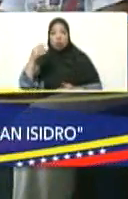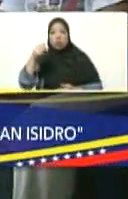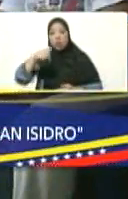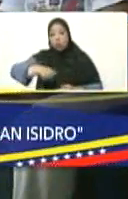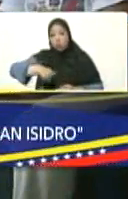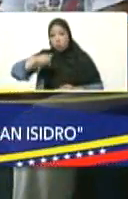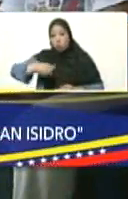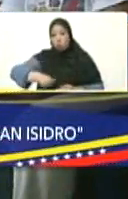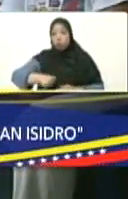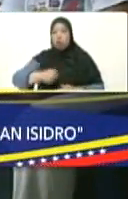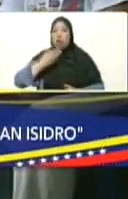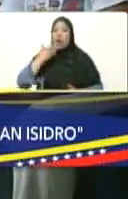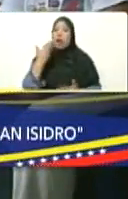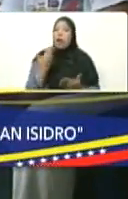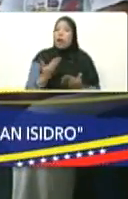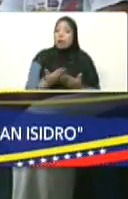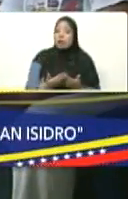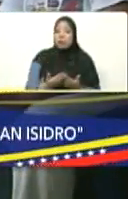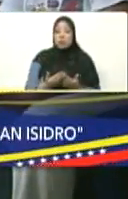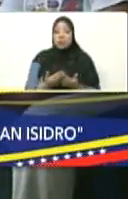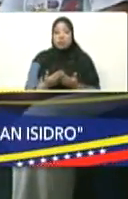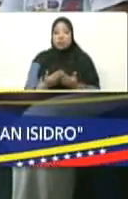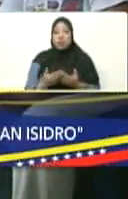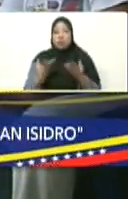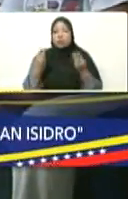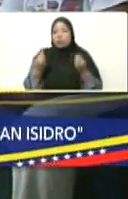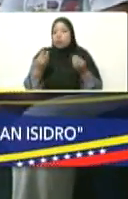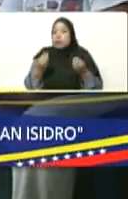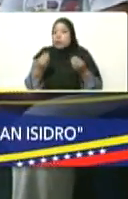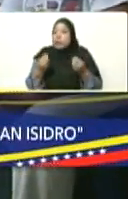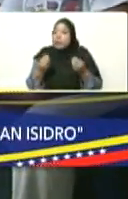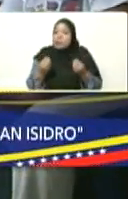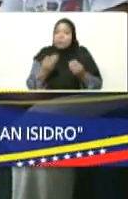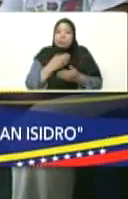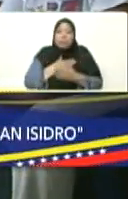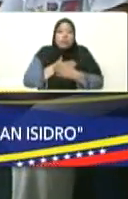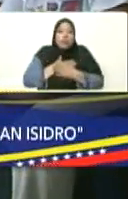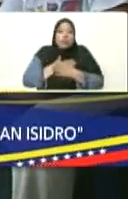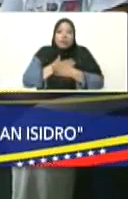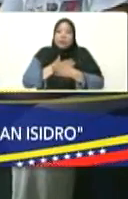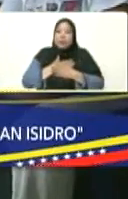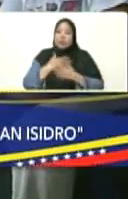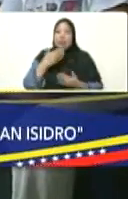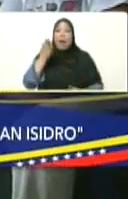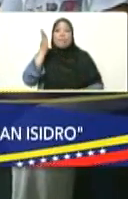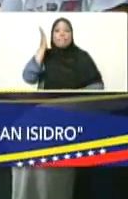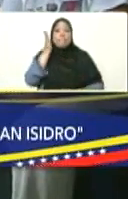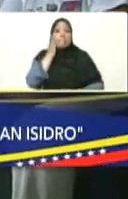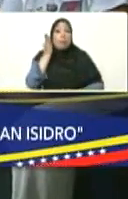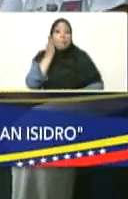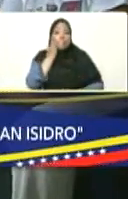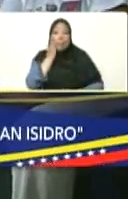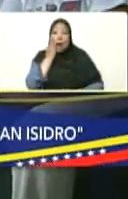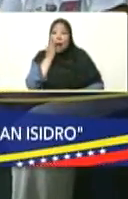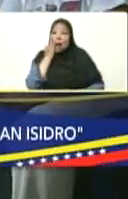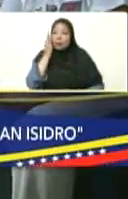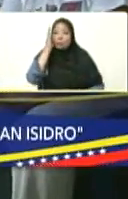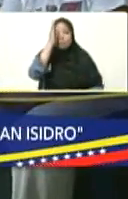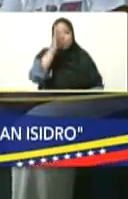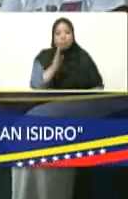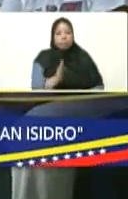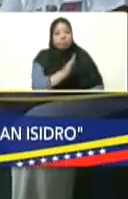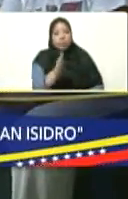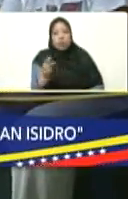aquí hoy agradeciéndole mucho, mucho, mucho, presidente. Le agradezco mucho a mi mamá que me da a esas bendiciones.